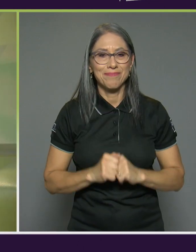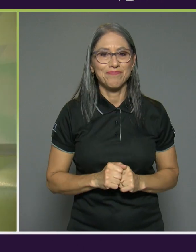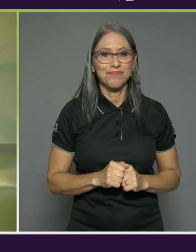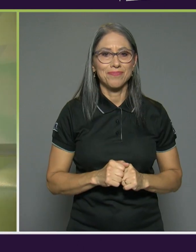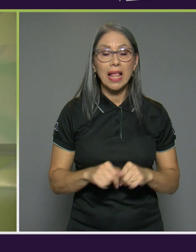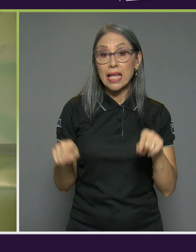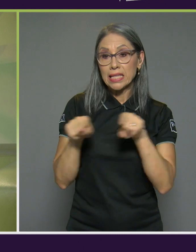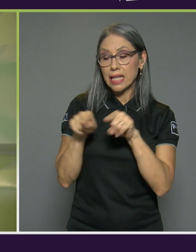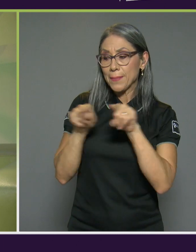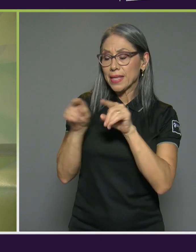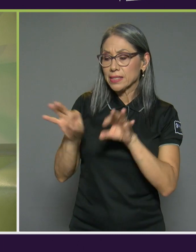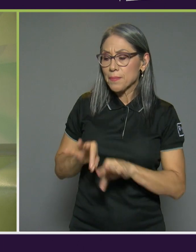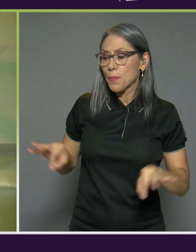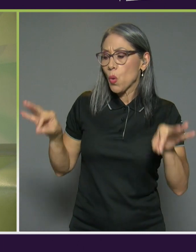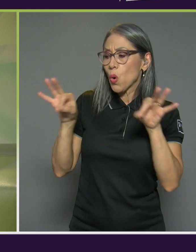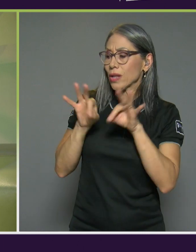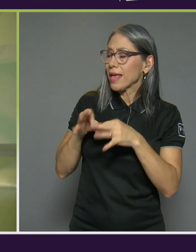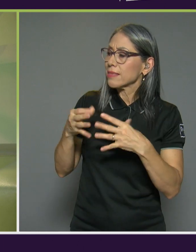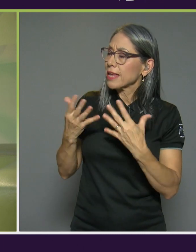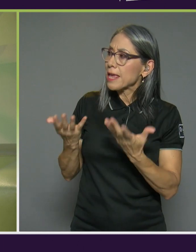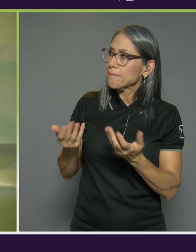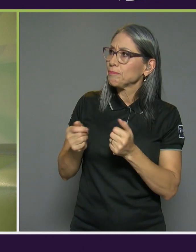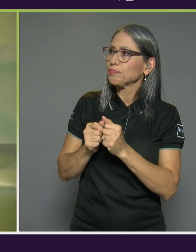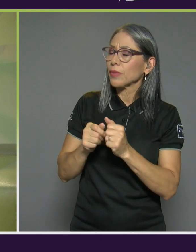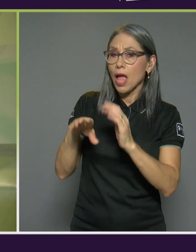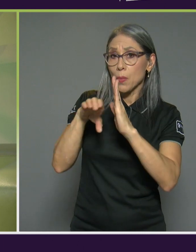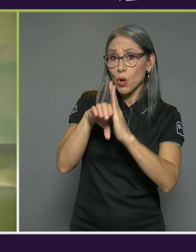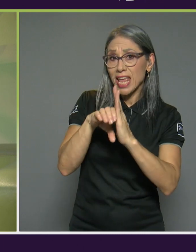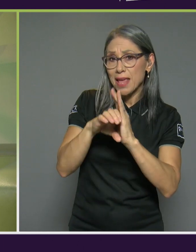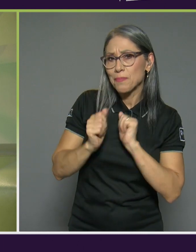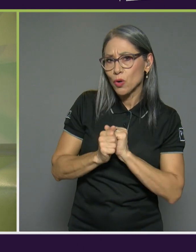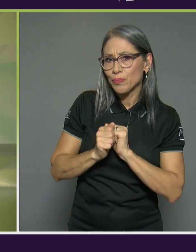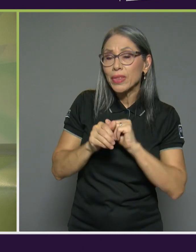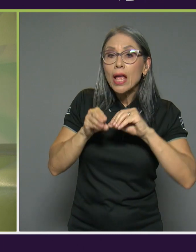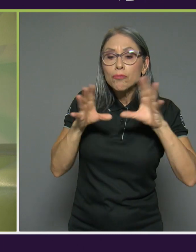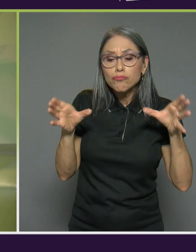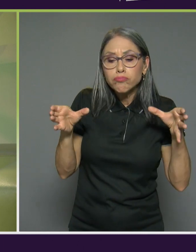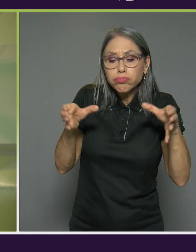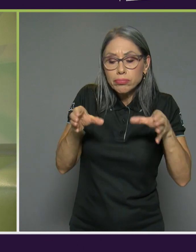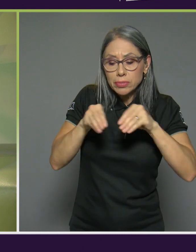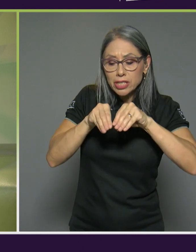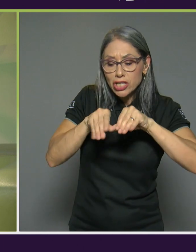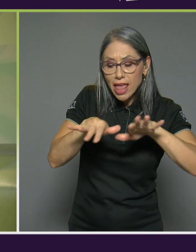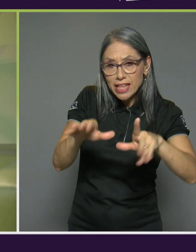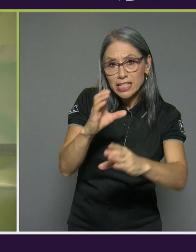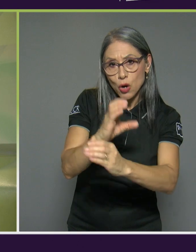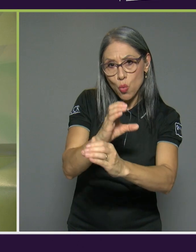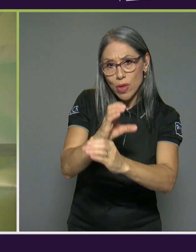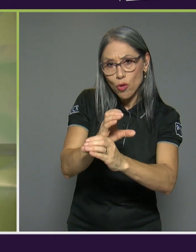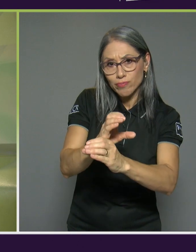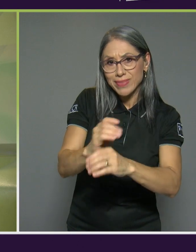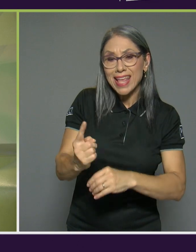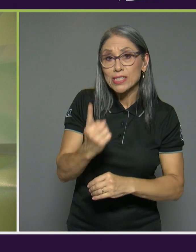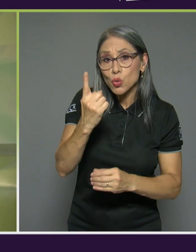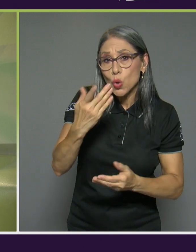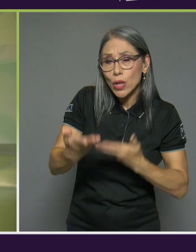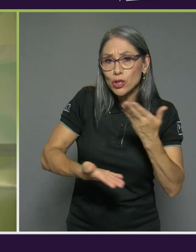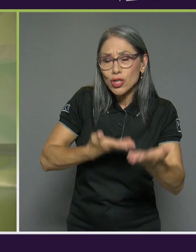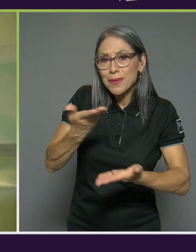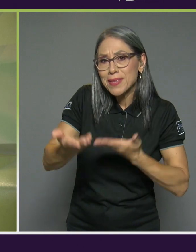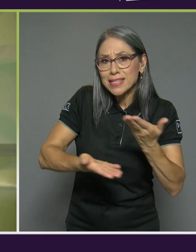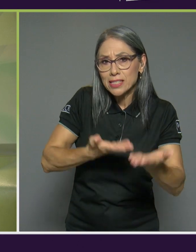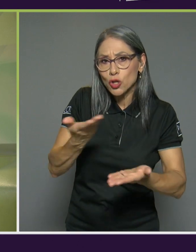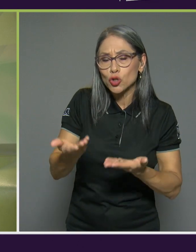Eduardo que de repente por ejemplo las redes de cuido verdad que es una de los de los servicios podríamos